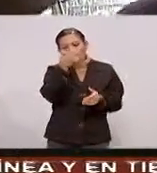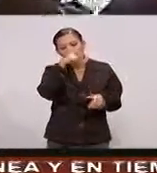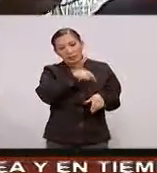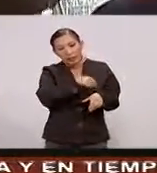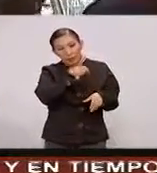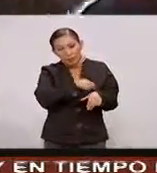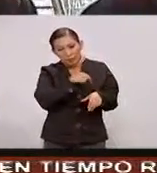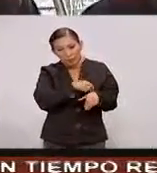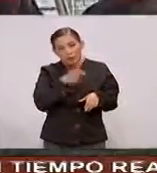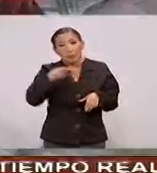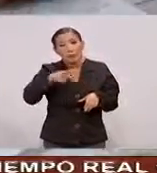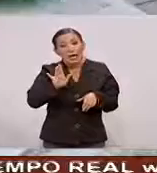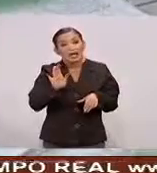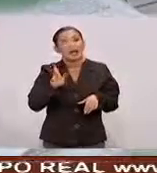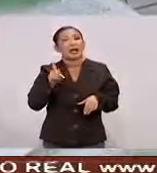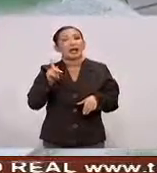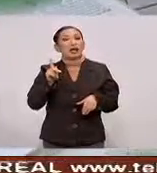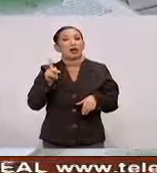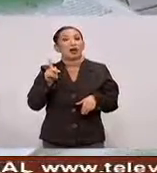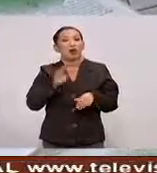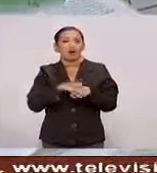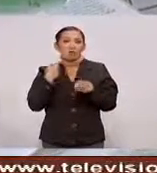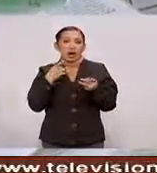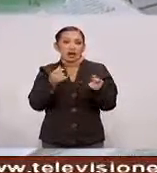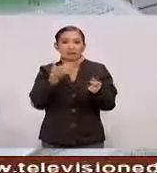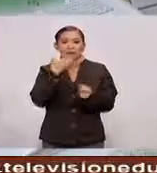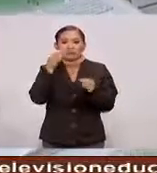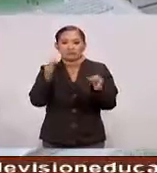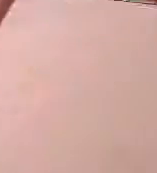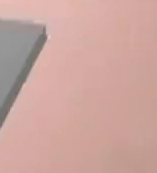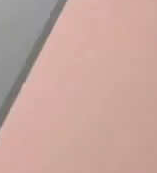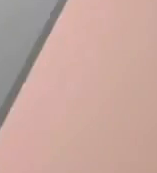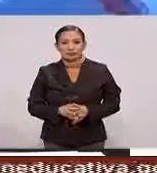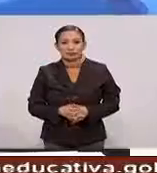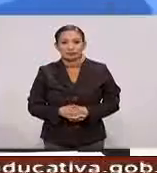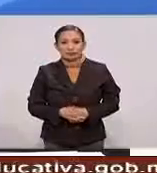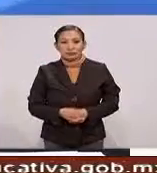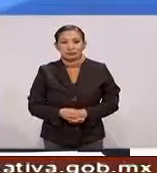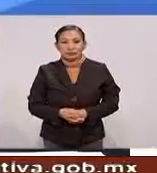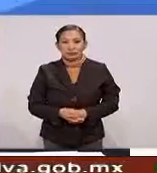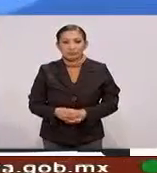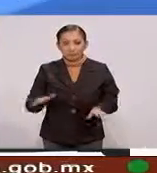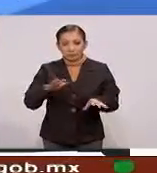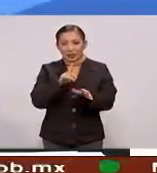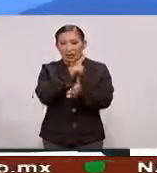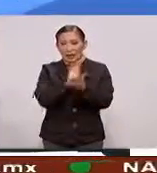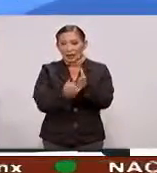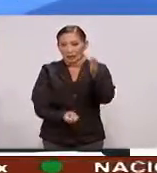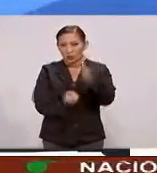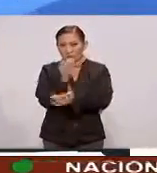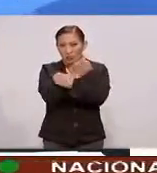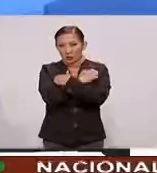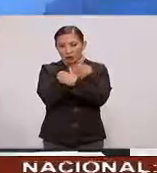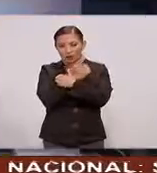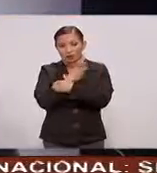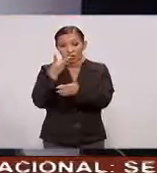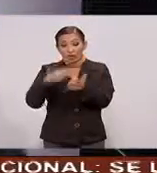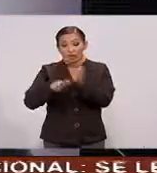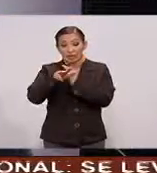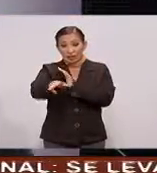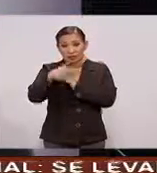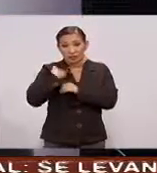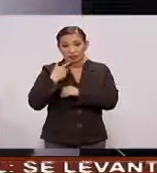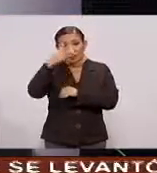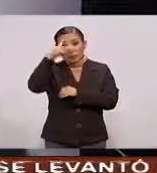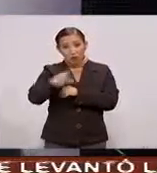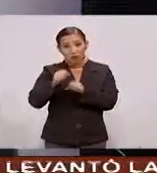O menor tiempo Pero De calidad La reforma educativa Permitirá que en 2018 México